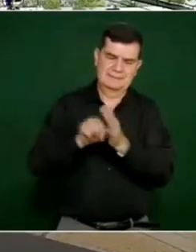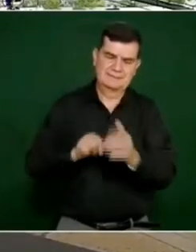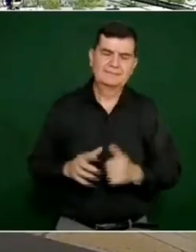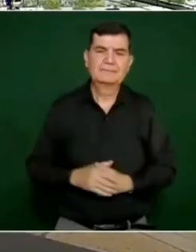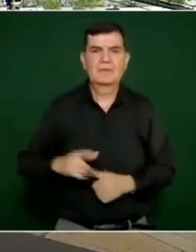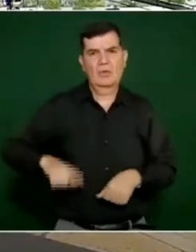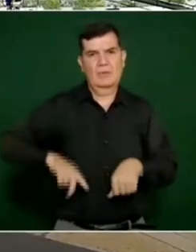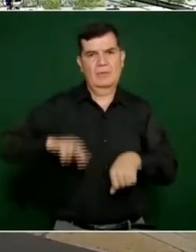gobernadora.